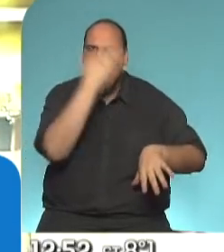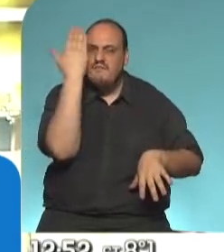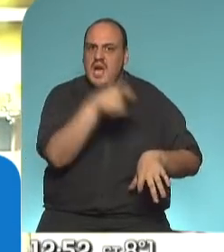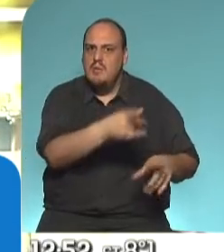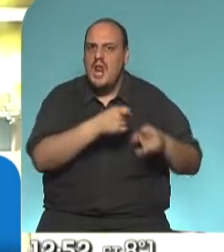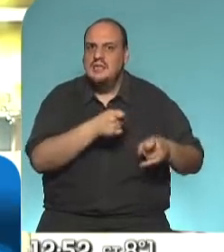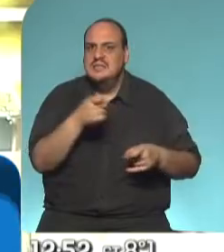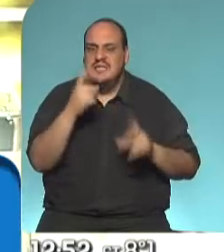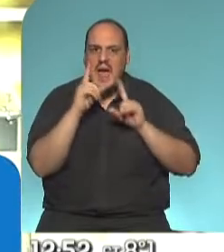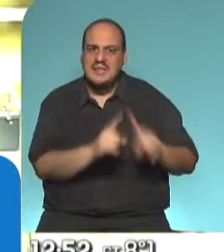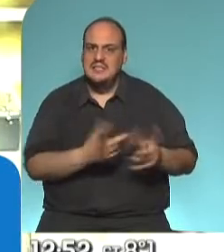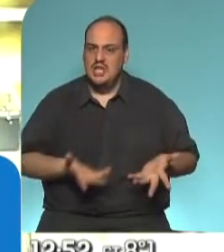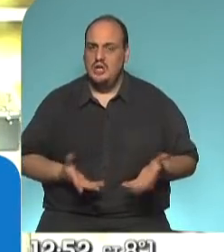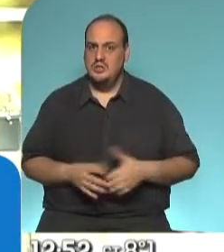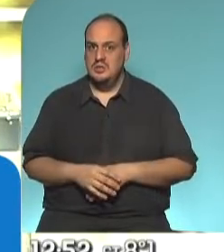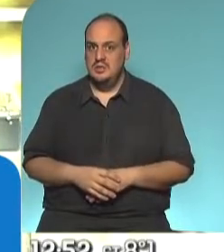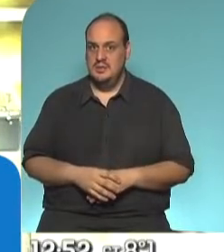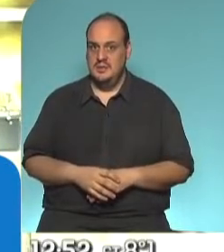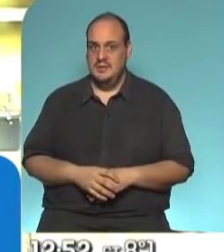que necesitaban la atención sanitaria.